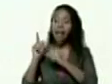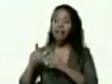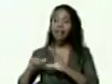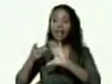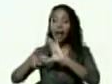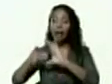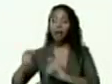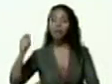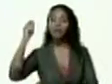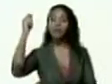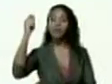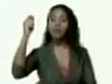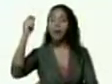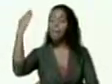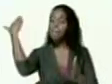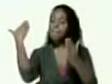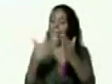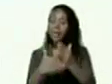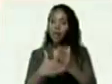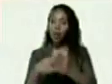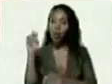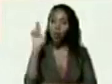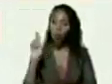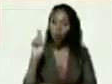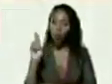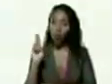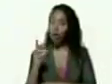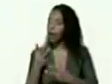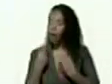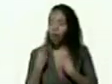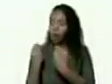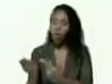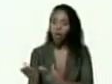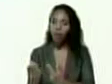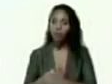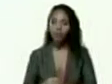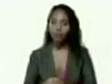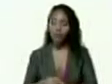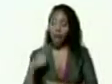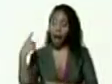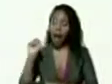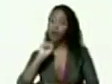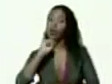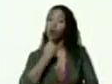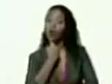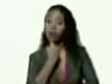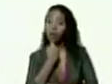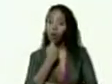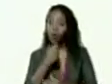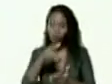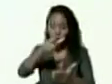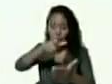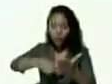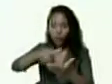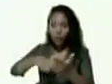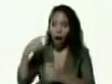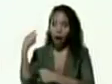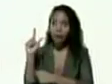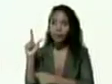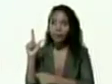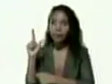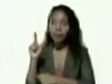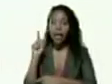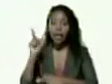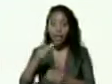tiene mil usos que aún no le hemos dado tiene su código QR y a través del